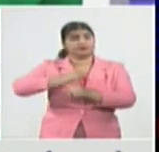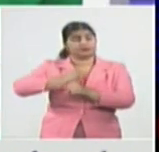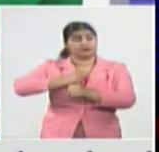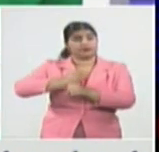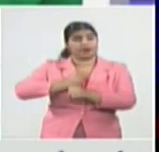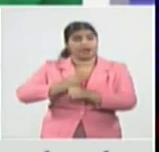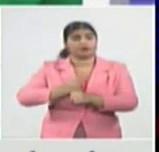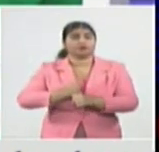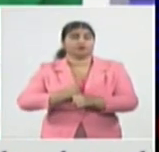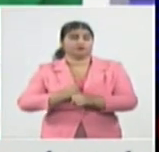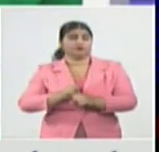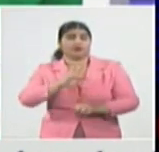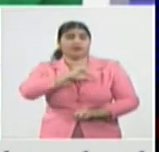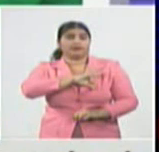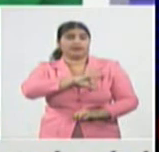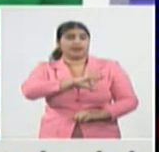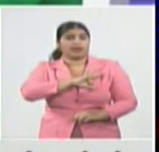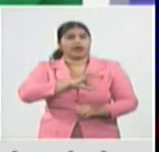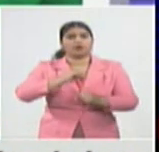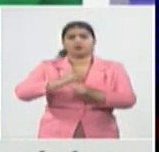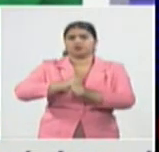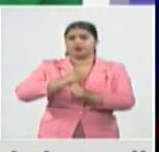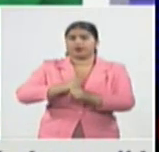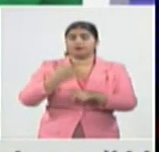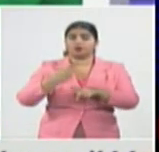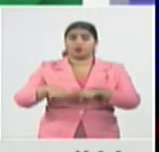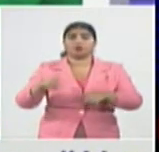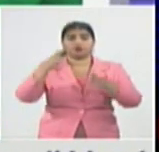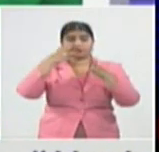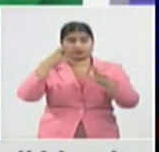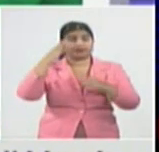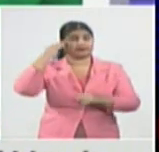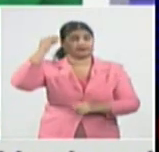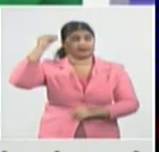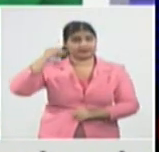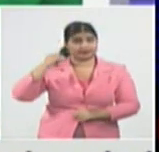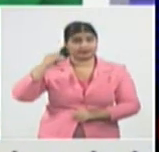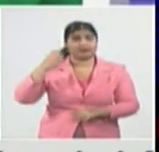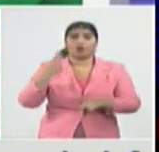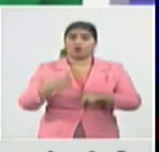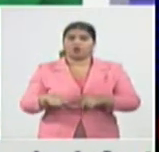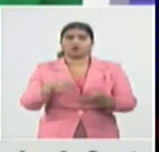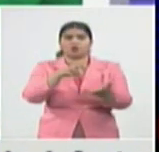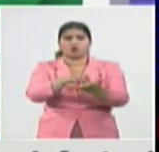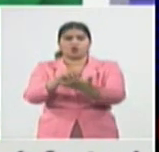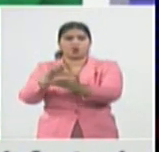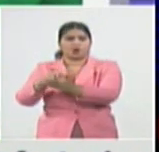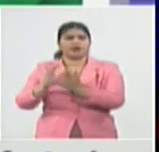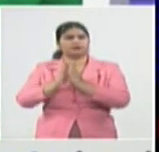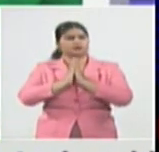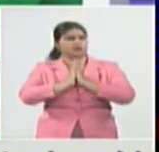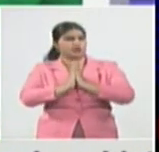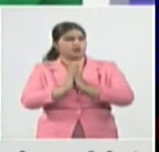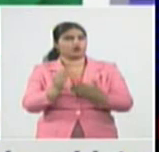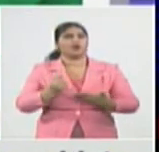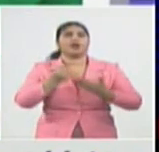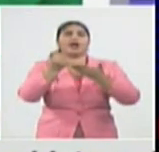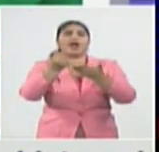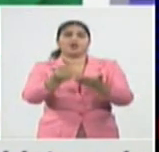también es importante saber que podemos contar con un apoyo de las instituciones religiosas es decir todo un conjunto de